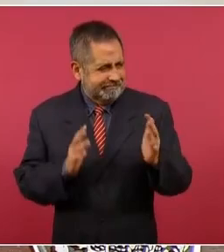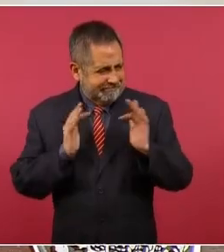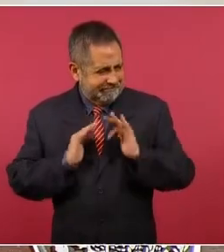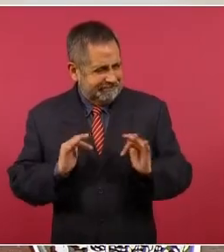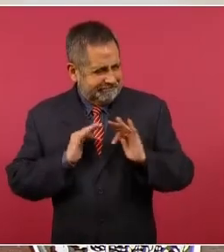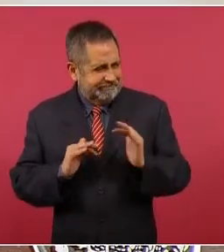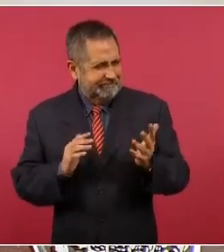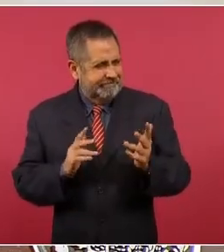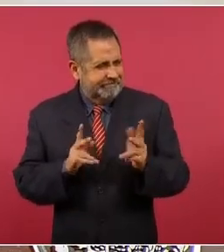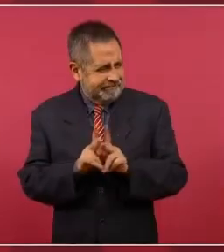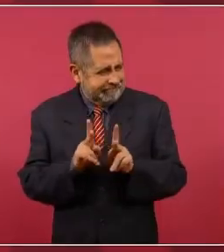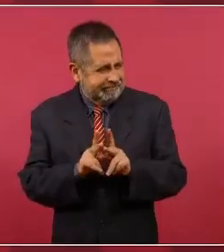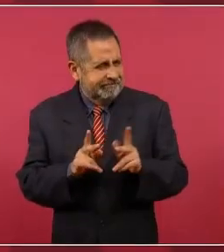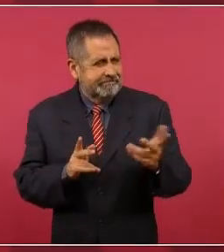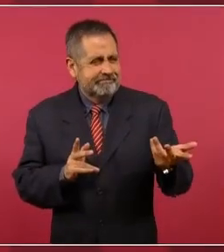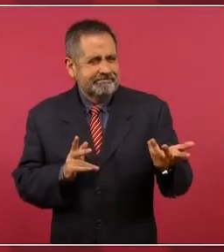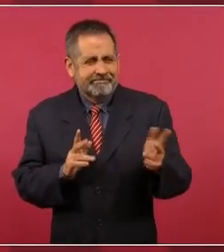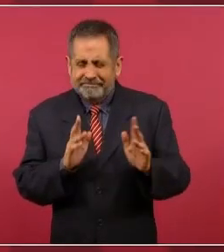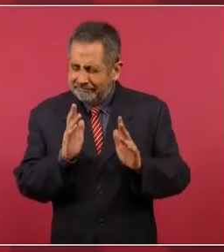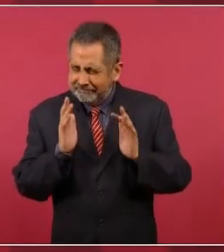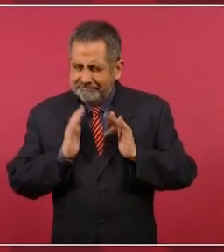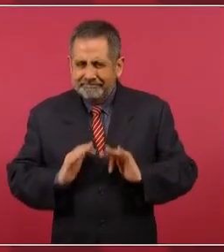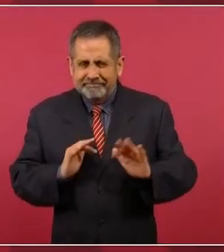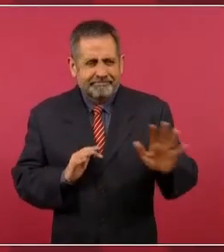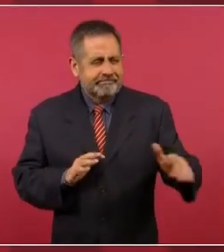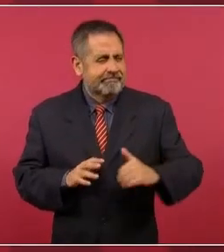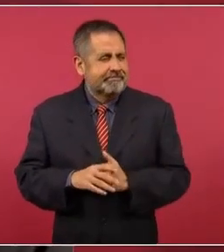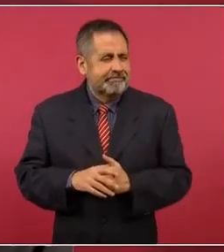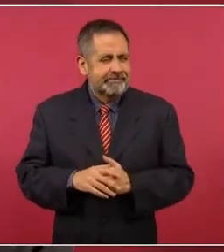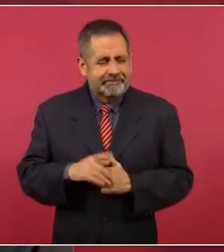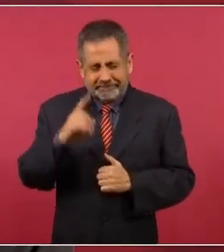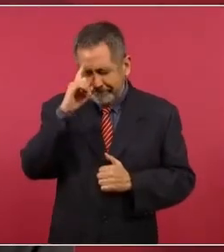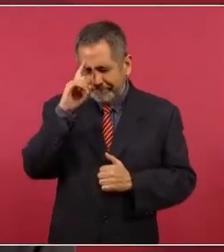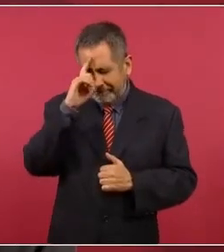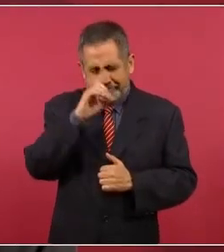primo hermano, serénate,